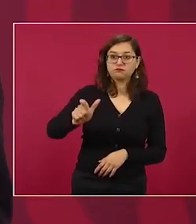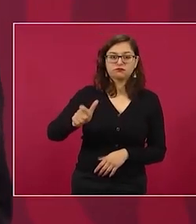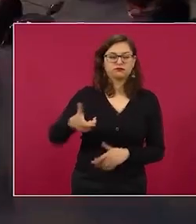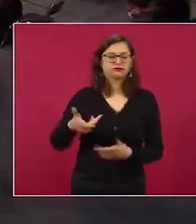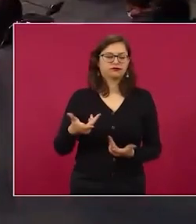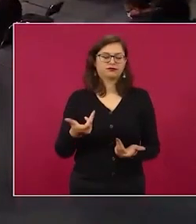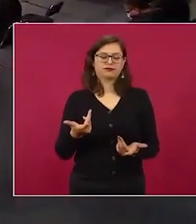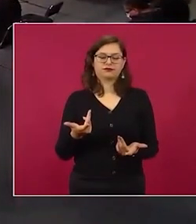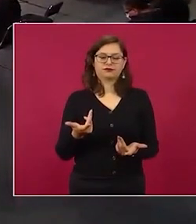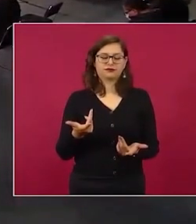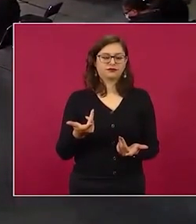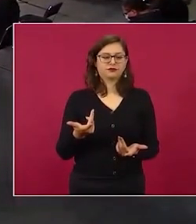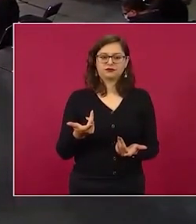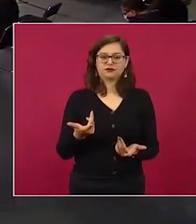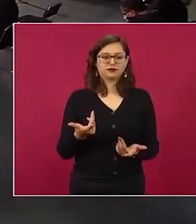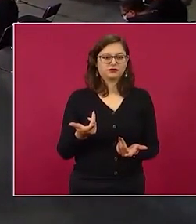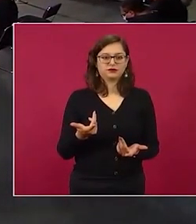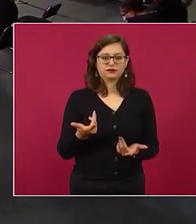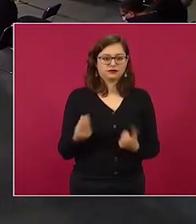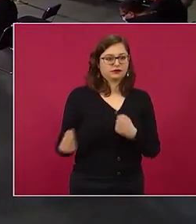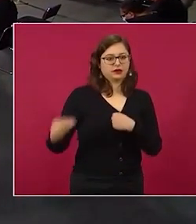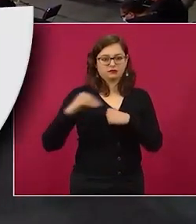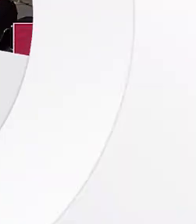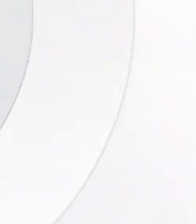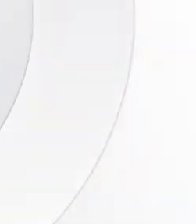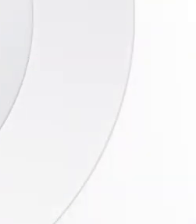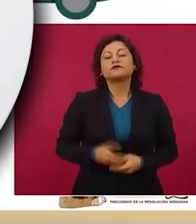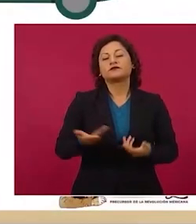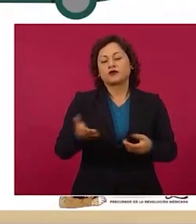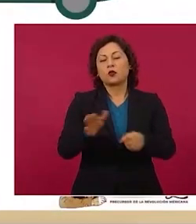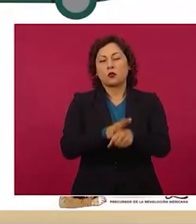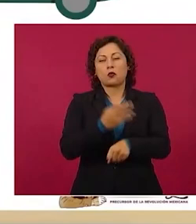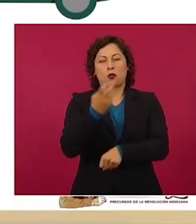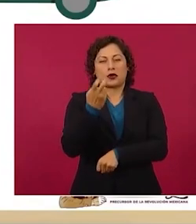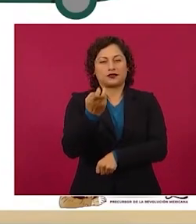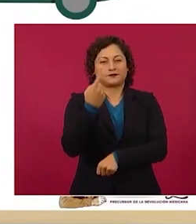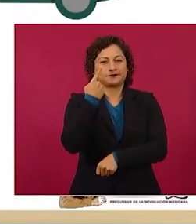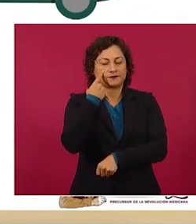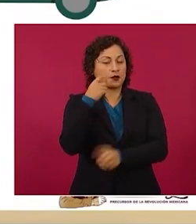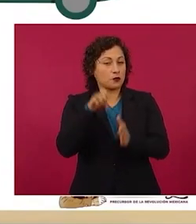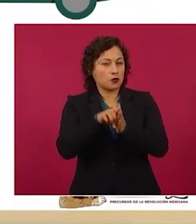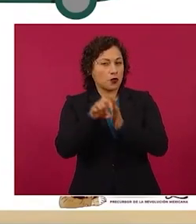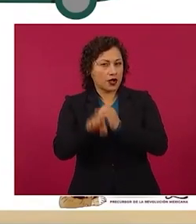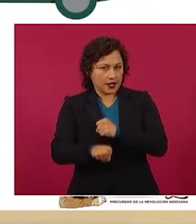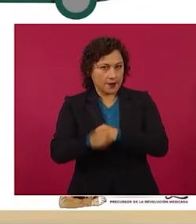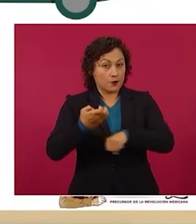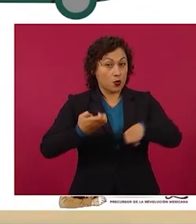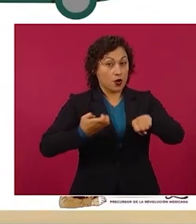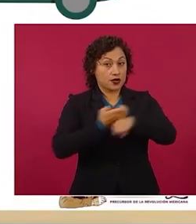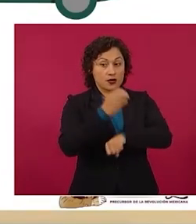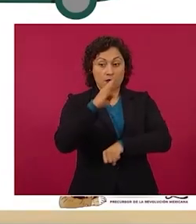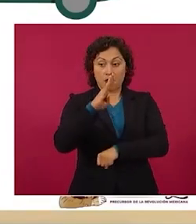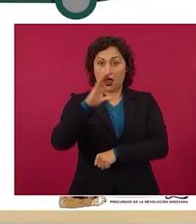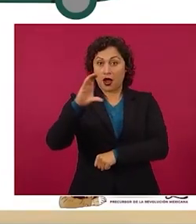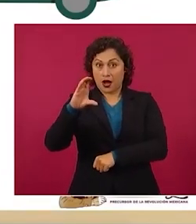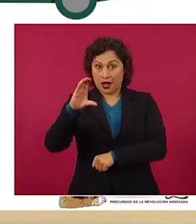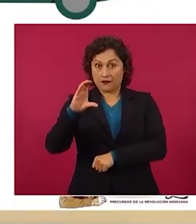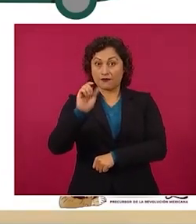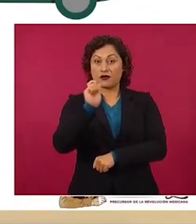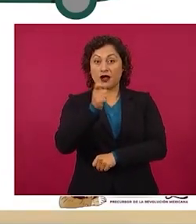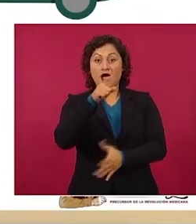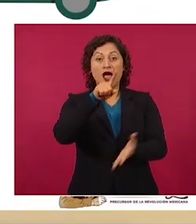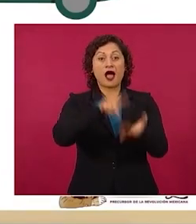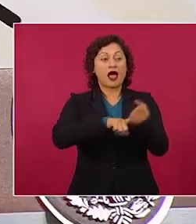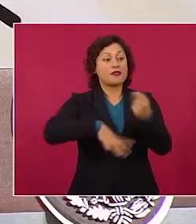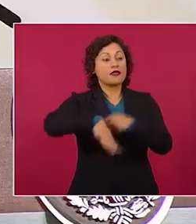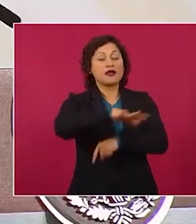y les están imponiendo condiciones. En el caso de Baja California circulan más de